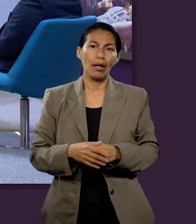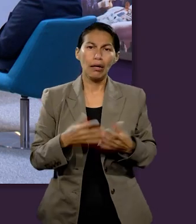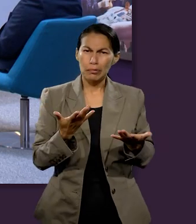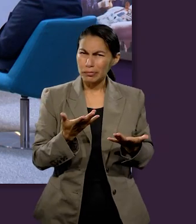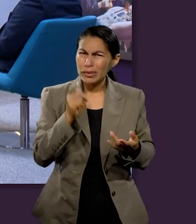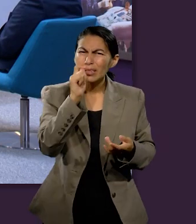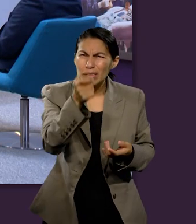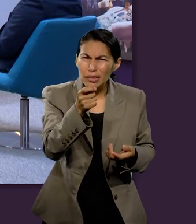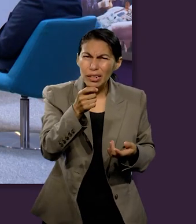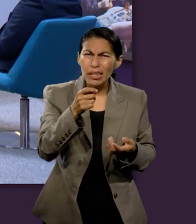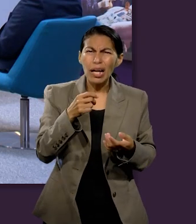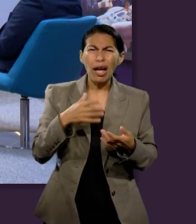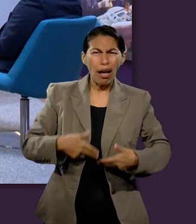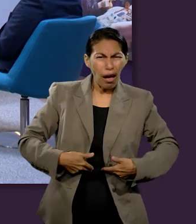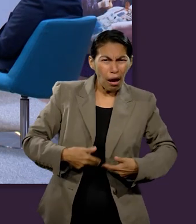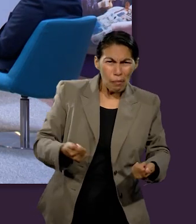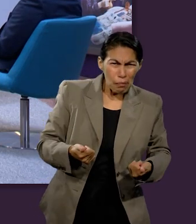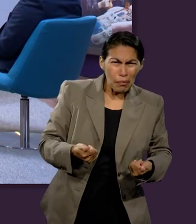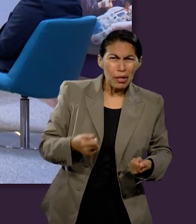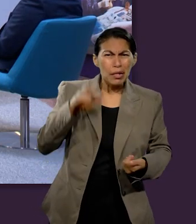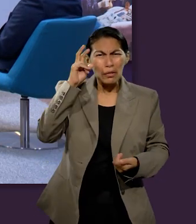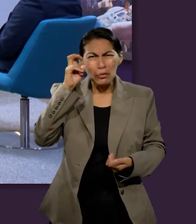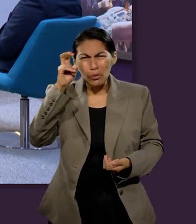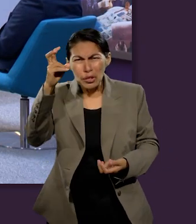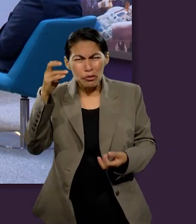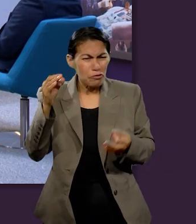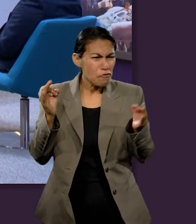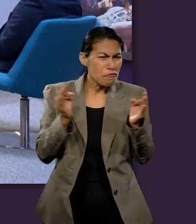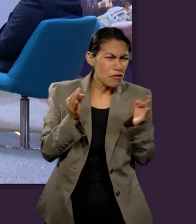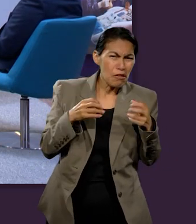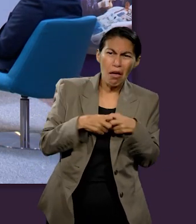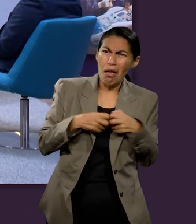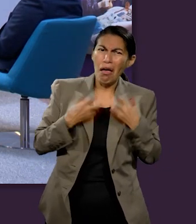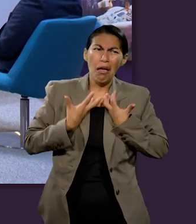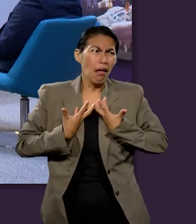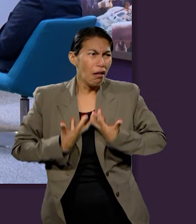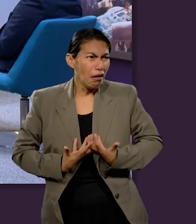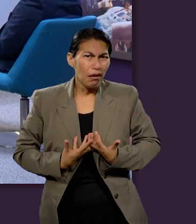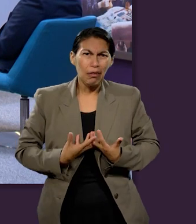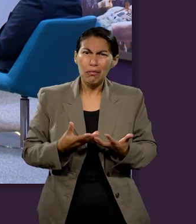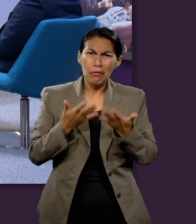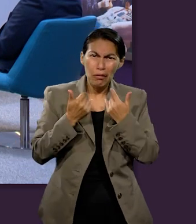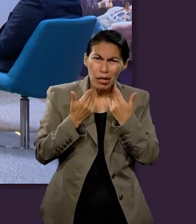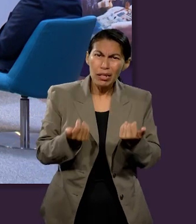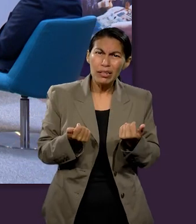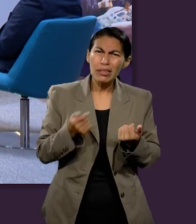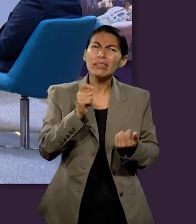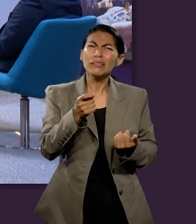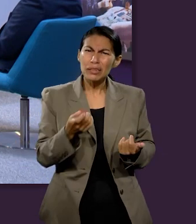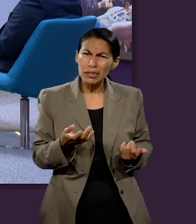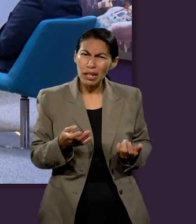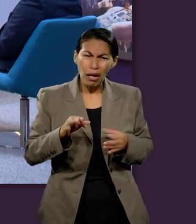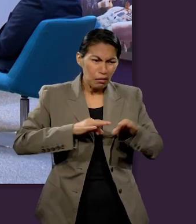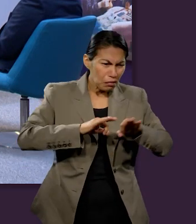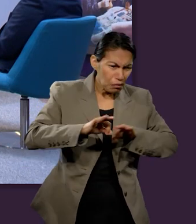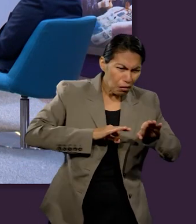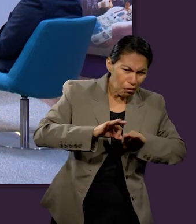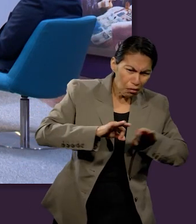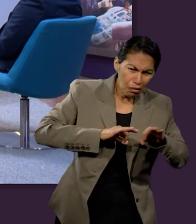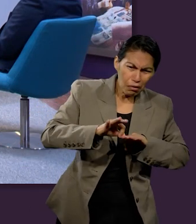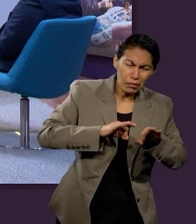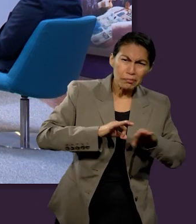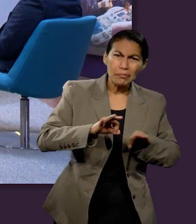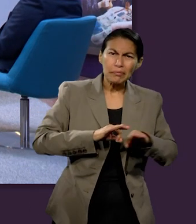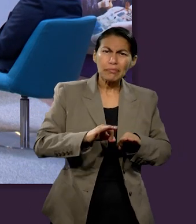el ya no experimentar nunca más hambre, nunca más sueño, nunca más sentir frío, desesperación, estar